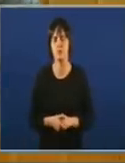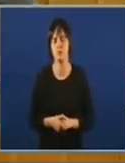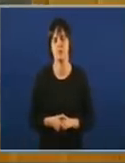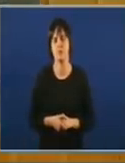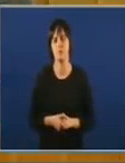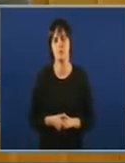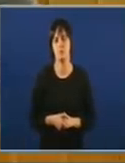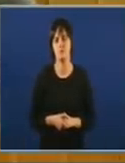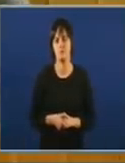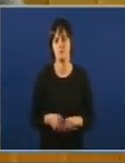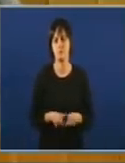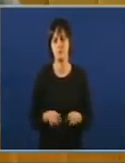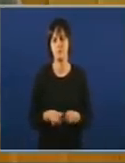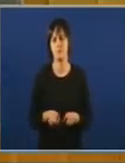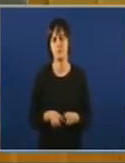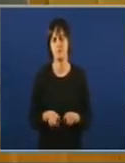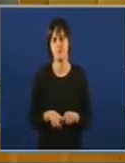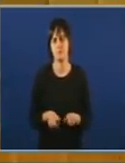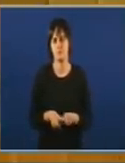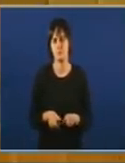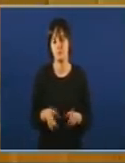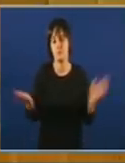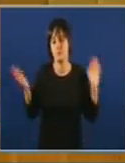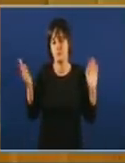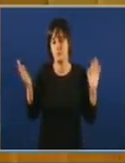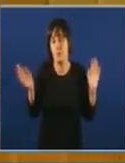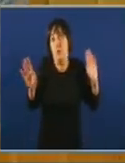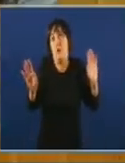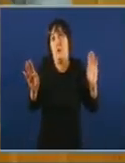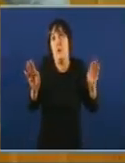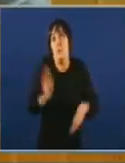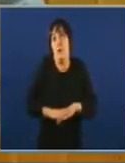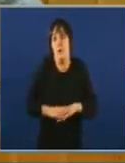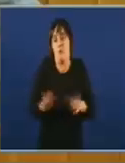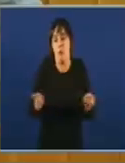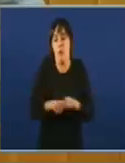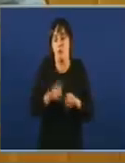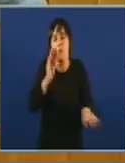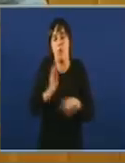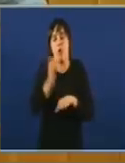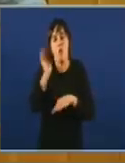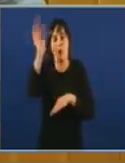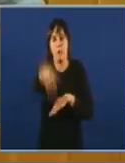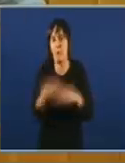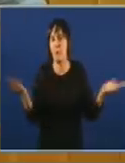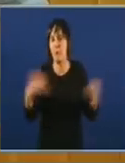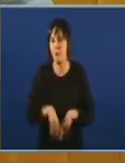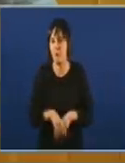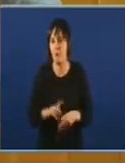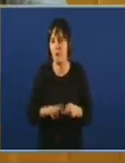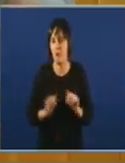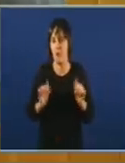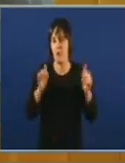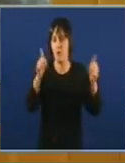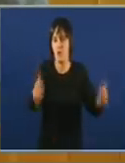a falta de, a máis elemental, xa non digo modestia, xa non prudencia democrática, a comenzo da